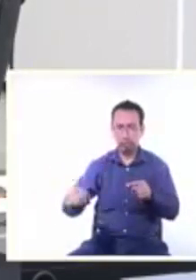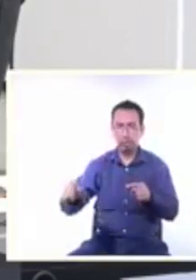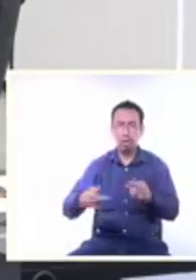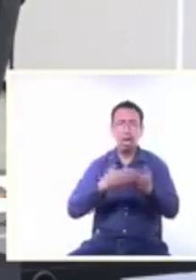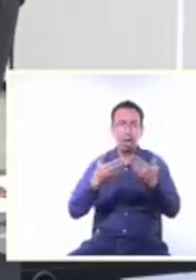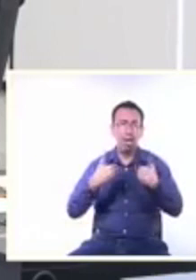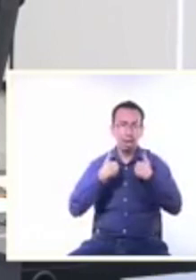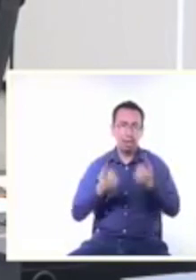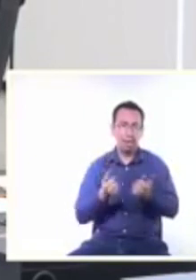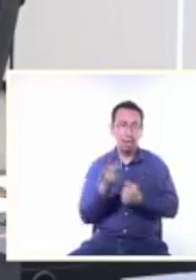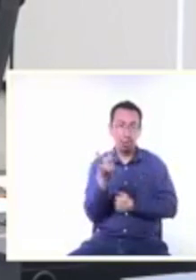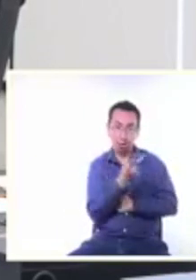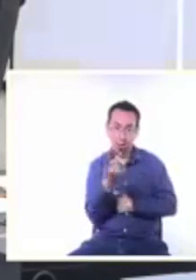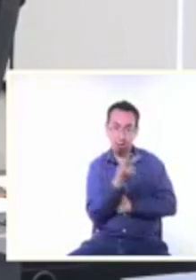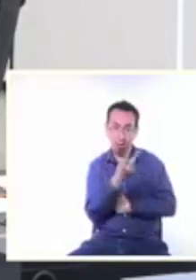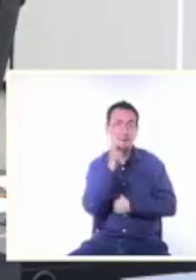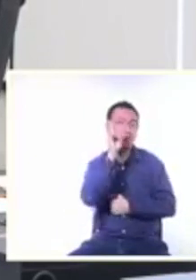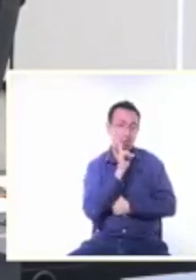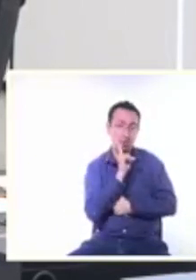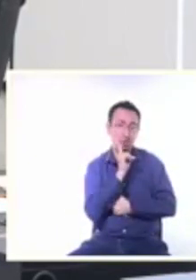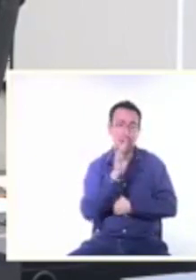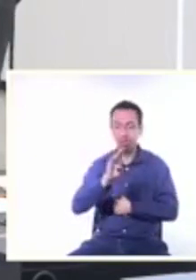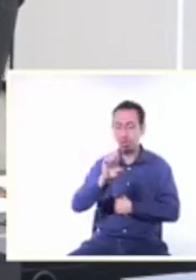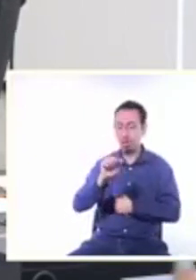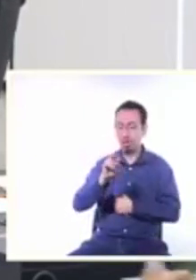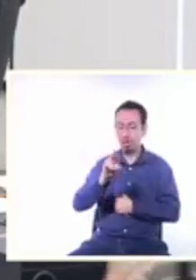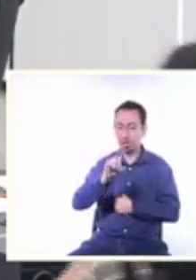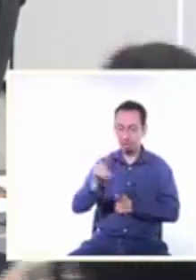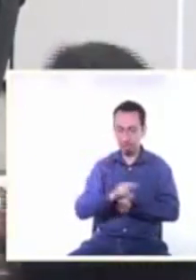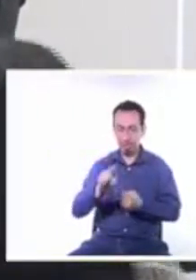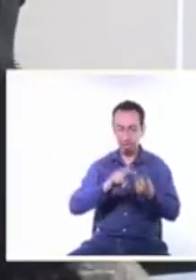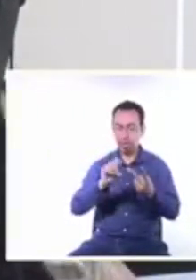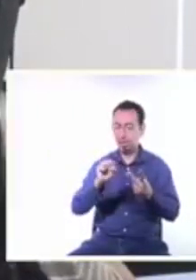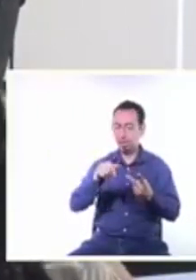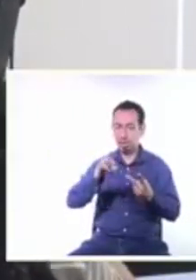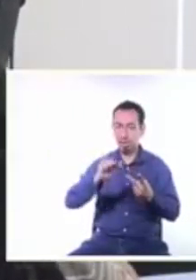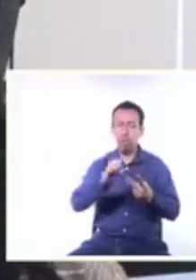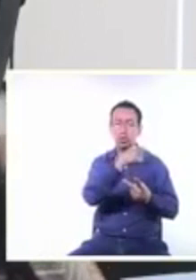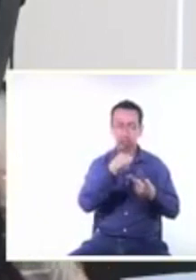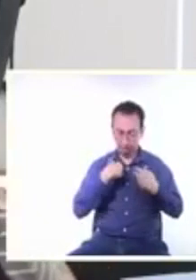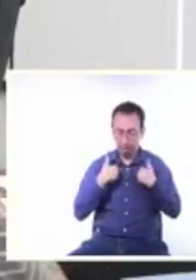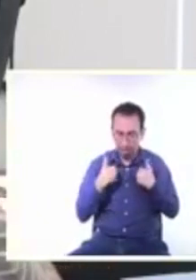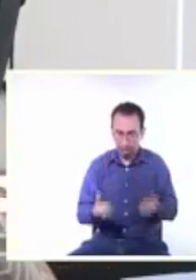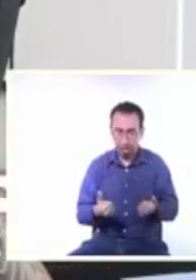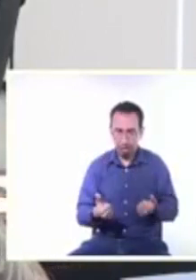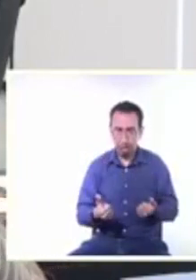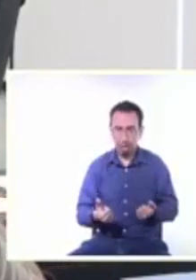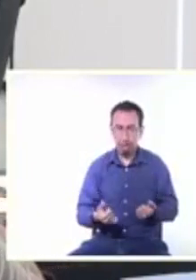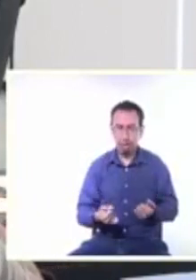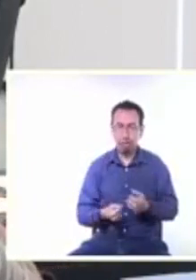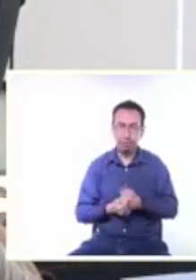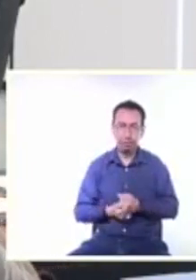razonamientos de mis compañeras beatriz y sandra lo entiendo también debo de